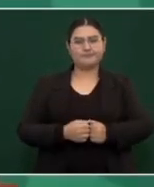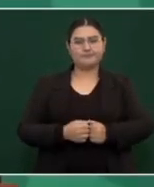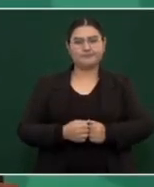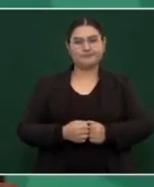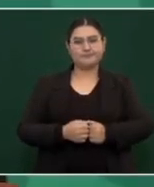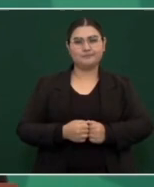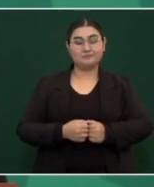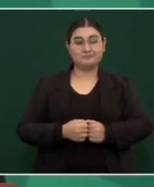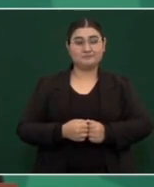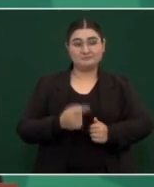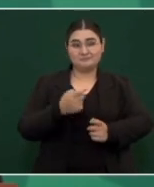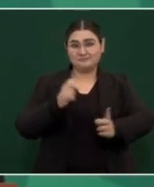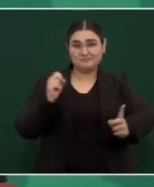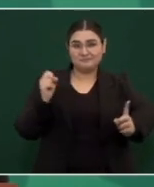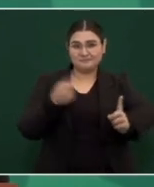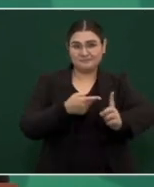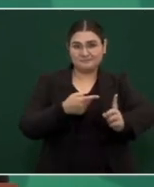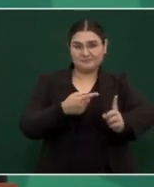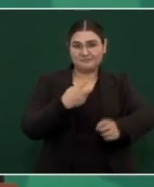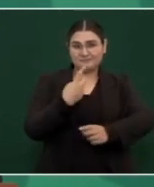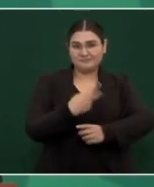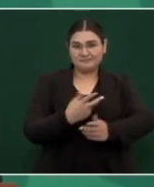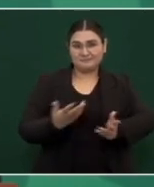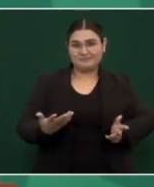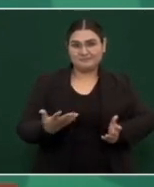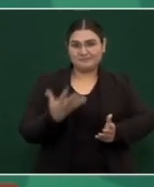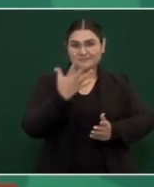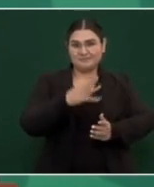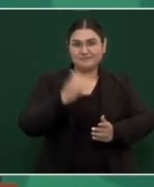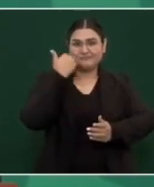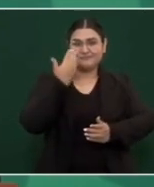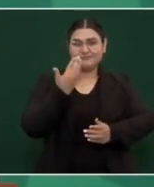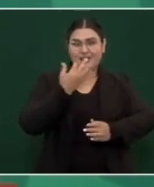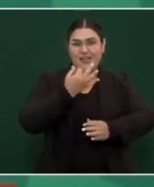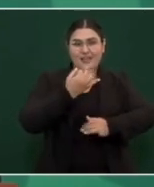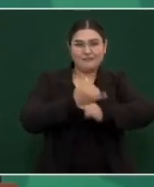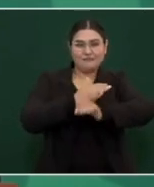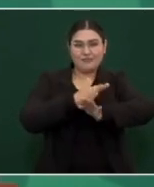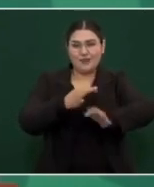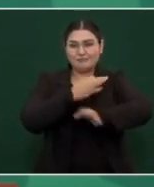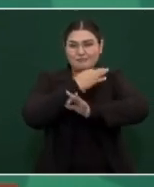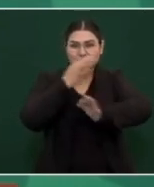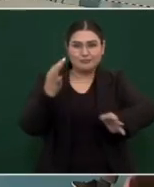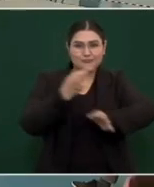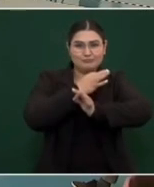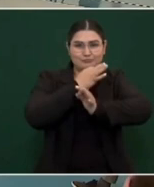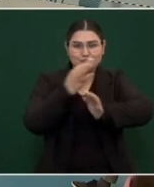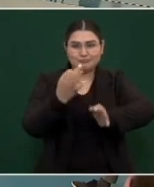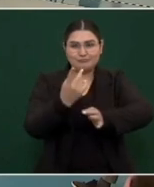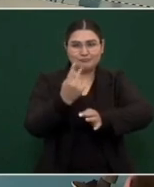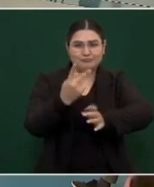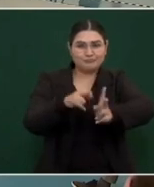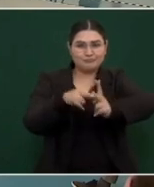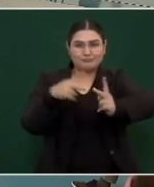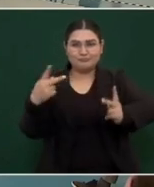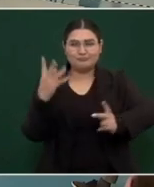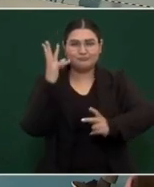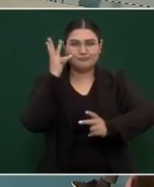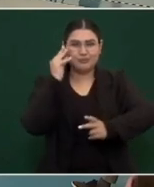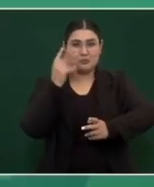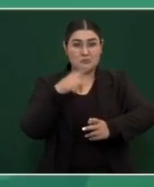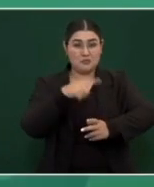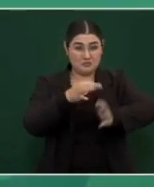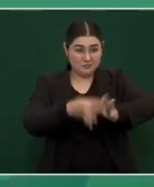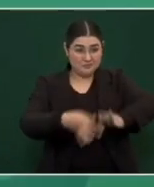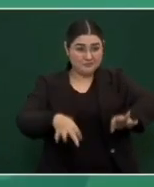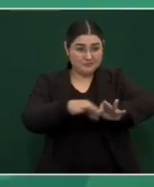para eso tienen los medios. Ni siquiera son importantes como empresas.